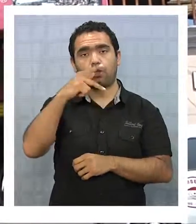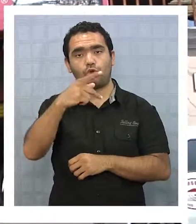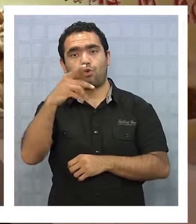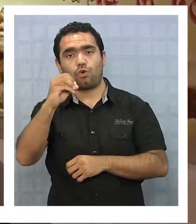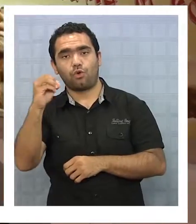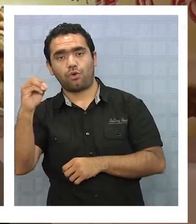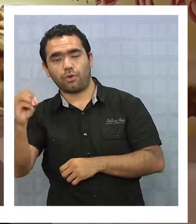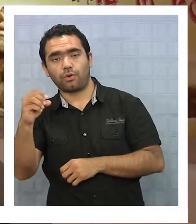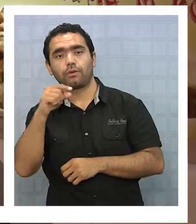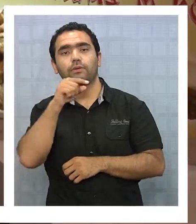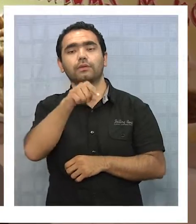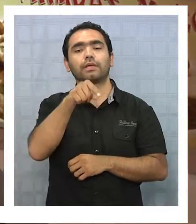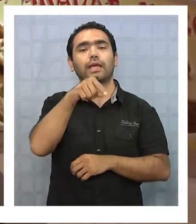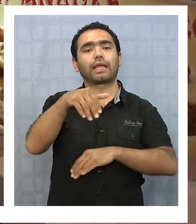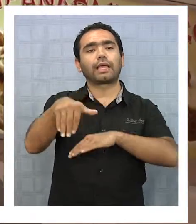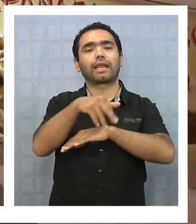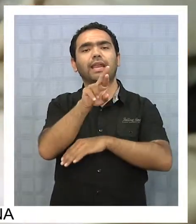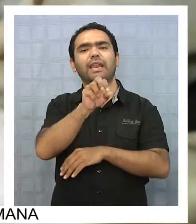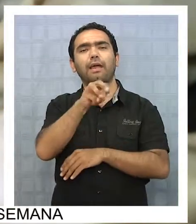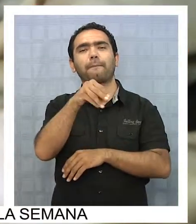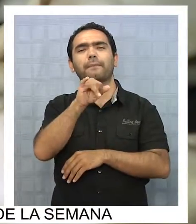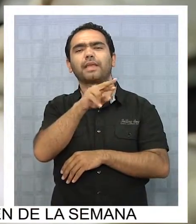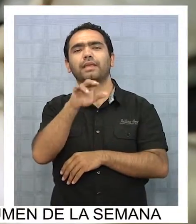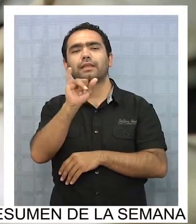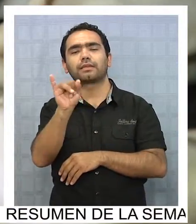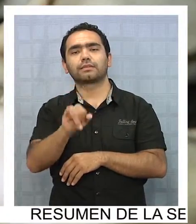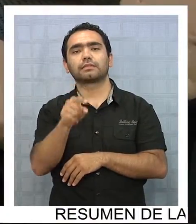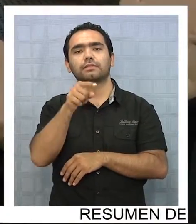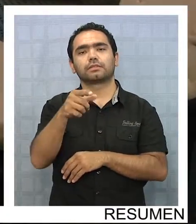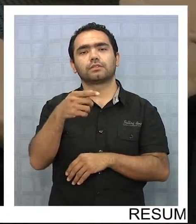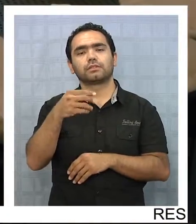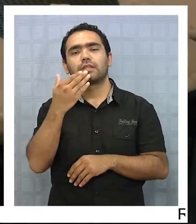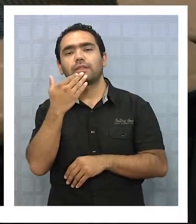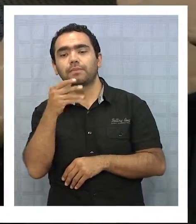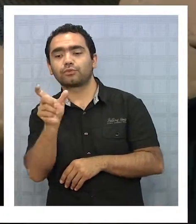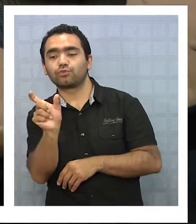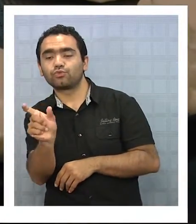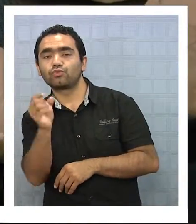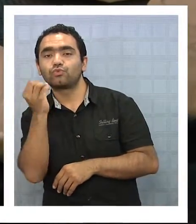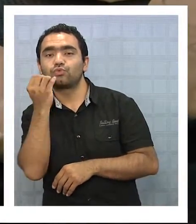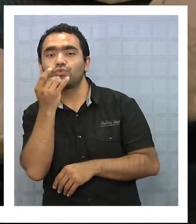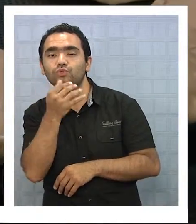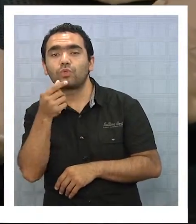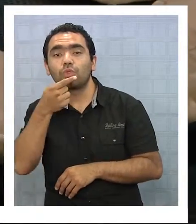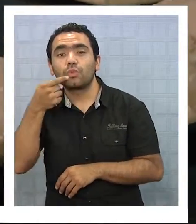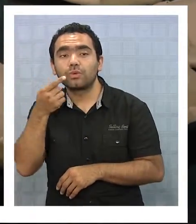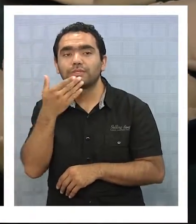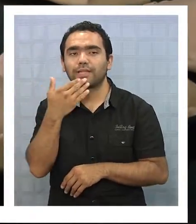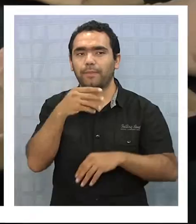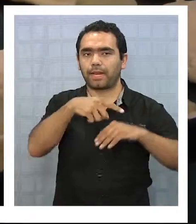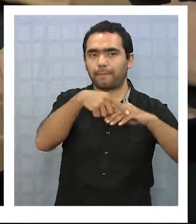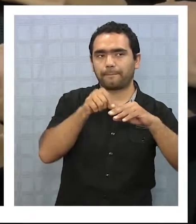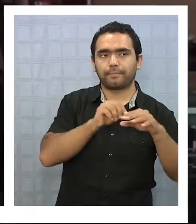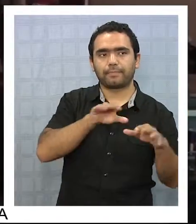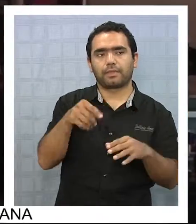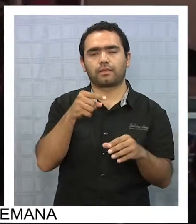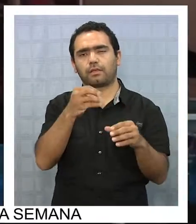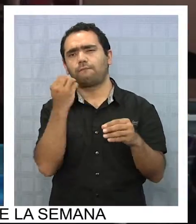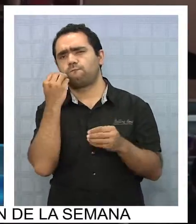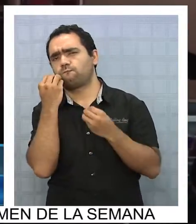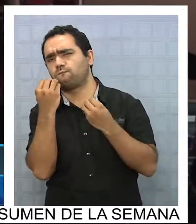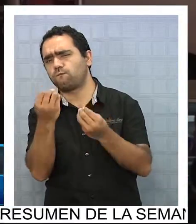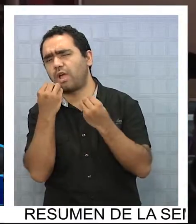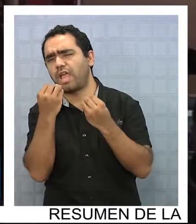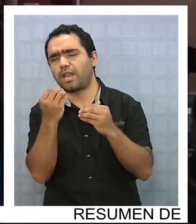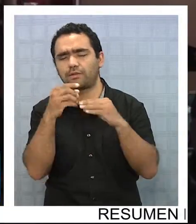ubicada en Ramírez casi al llegar a Segers, lleva años preparando chumbeques y también empanadas. La nueva empanada Emeko, que está